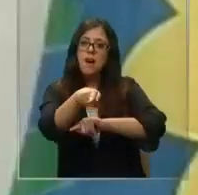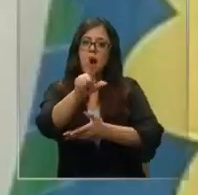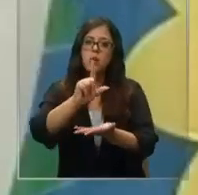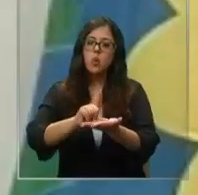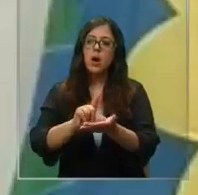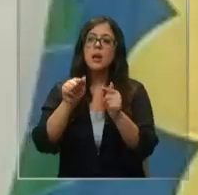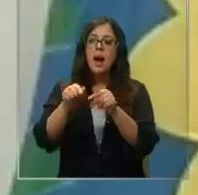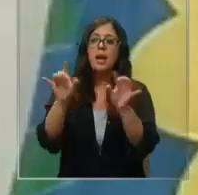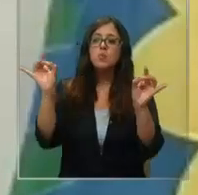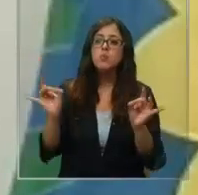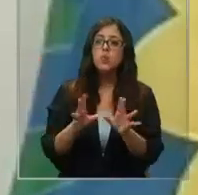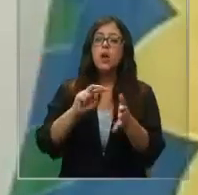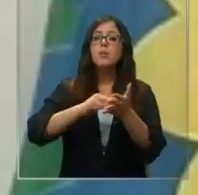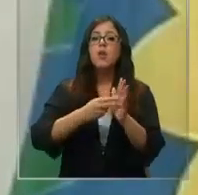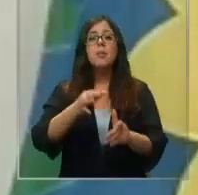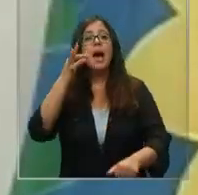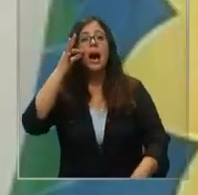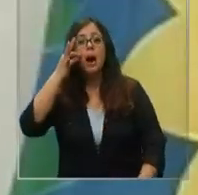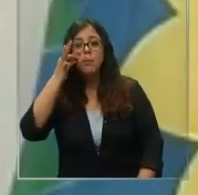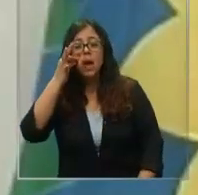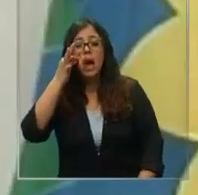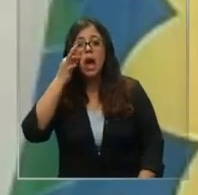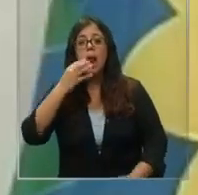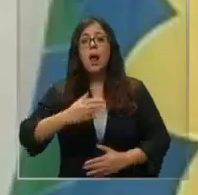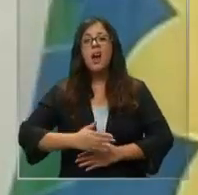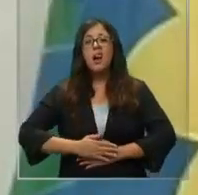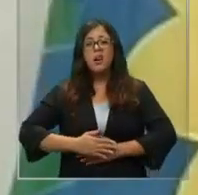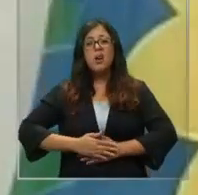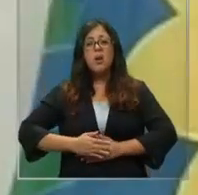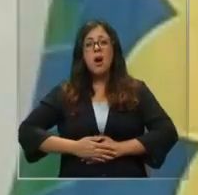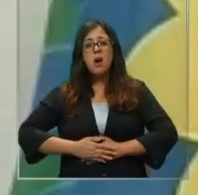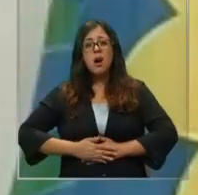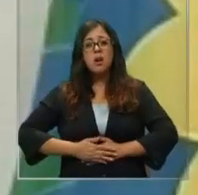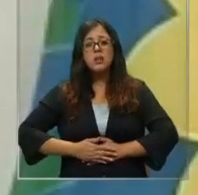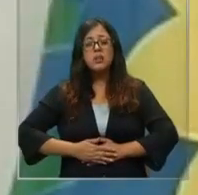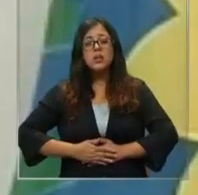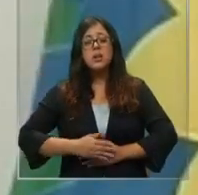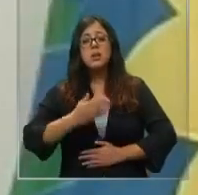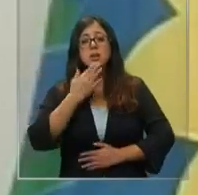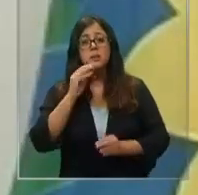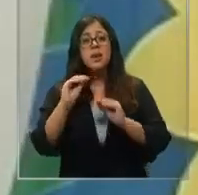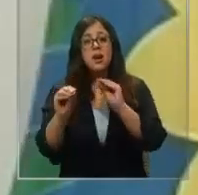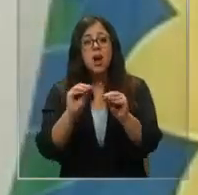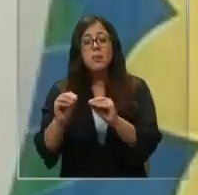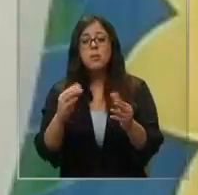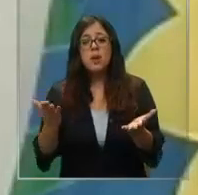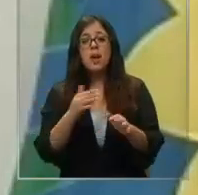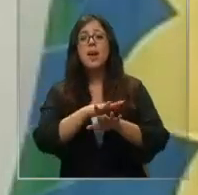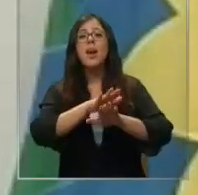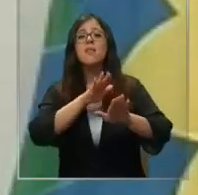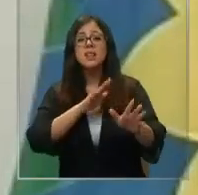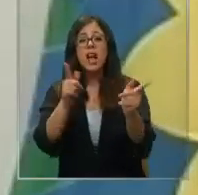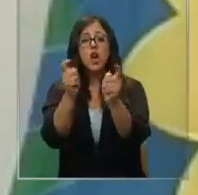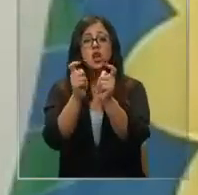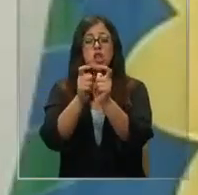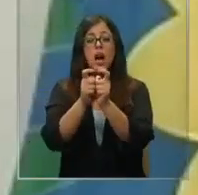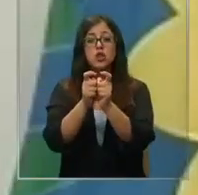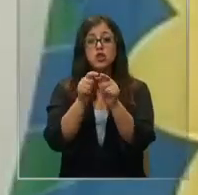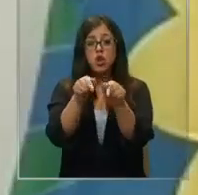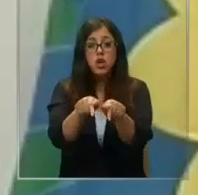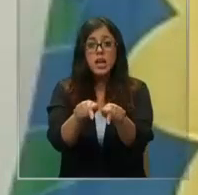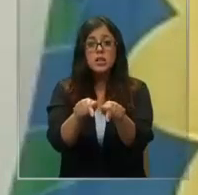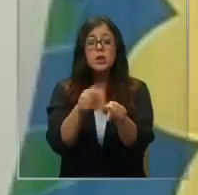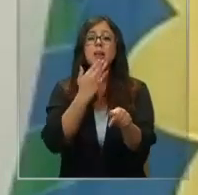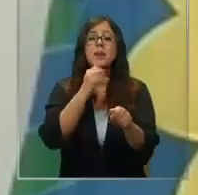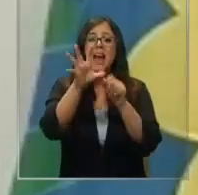Pueden producir problemas en la piel, estomacales y recomendamos justamente evitar el contacto con las mismas, sobre